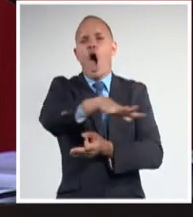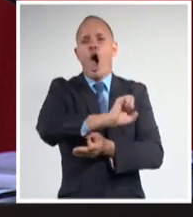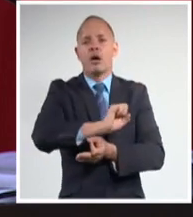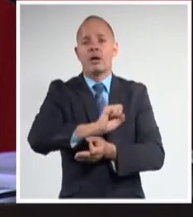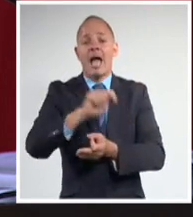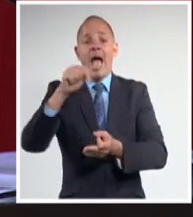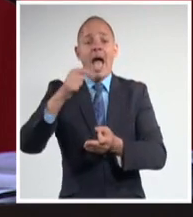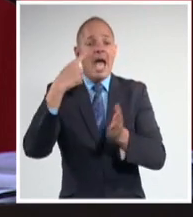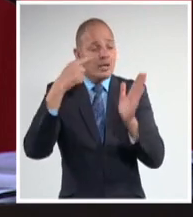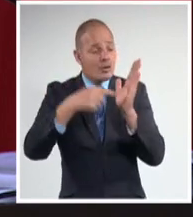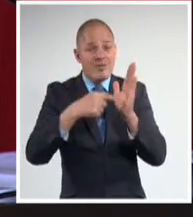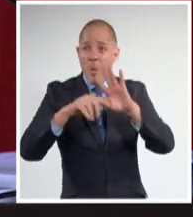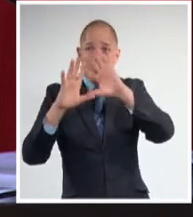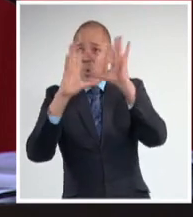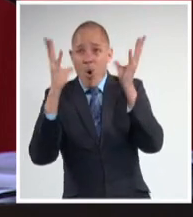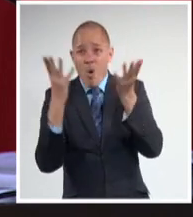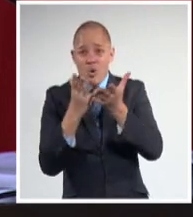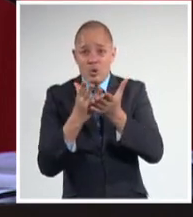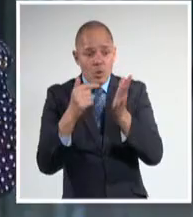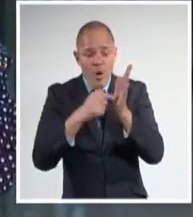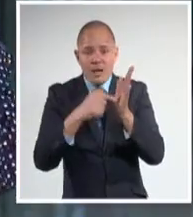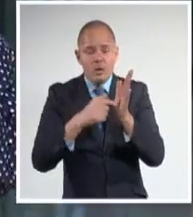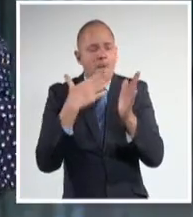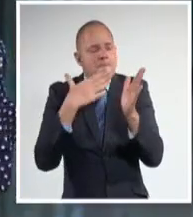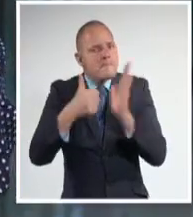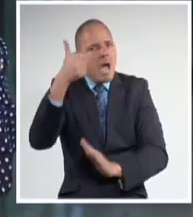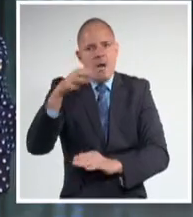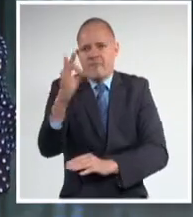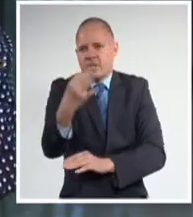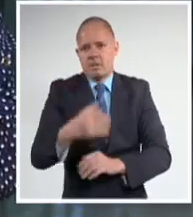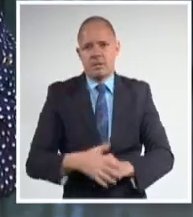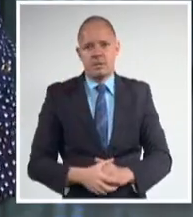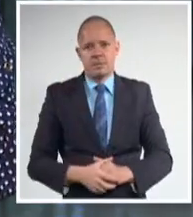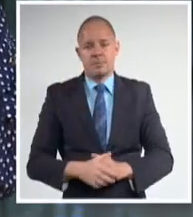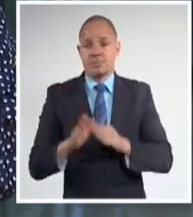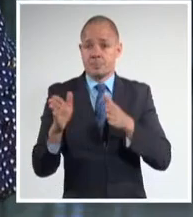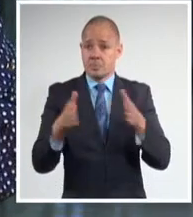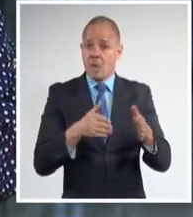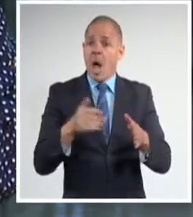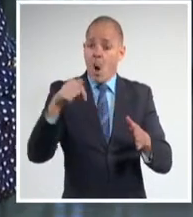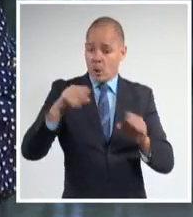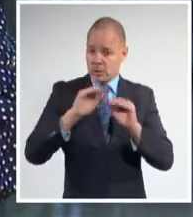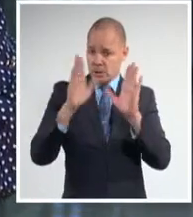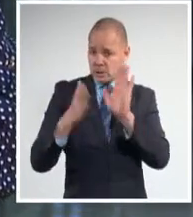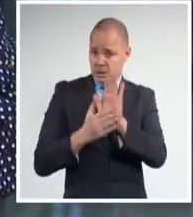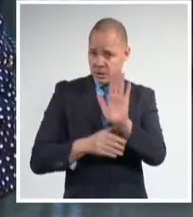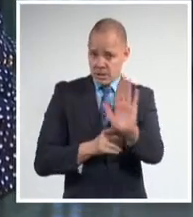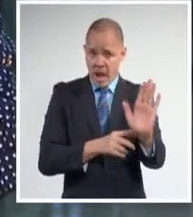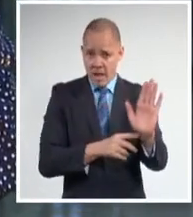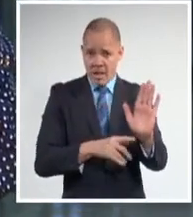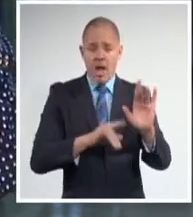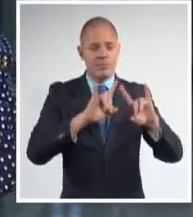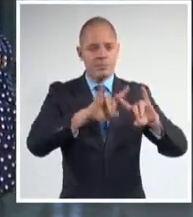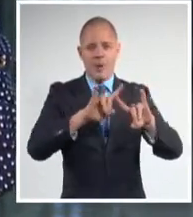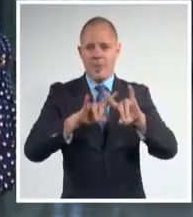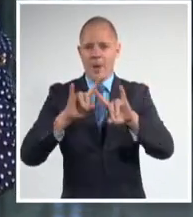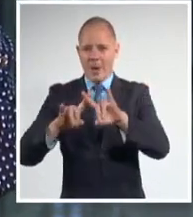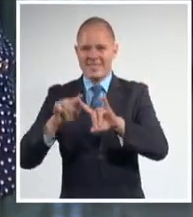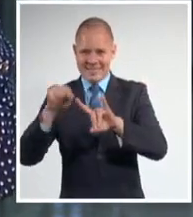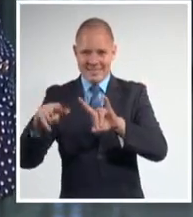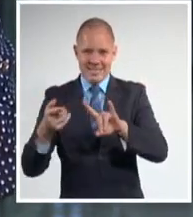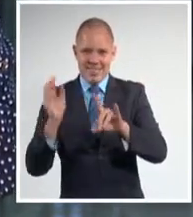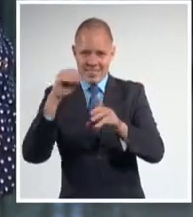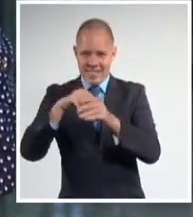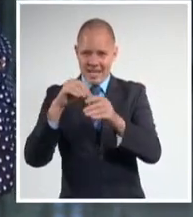más avanzados y modernos del mundo. Durante la jornada se presentó la página web y la aplicación para móvil de la